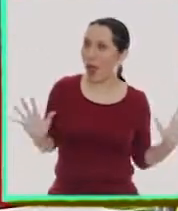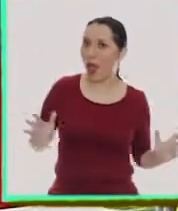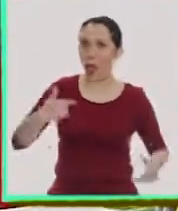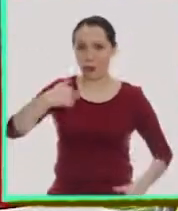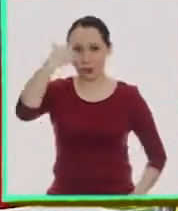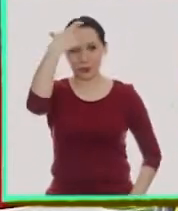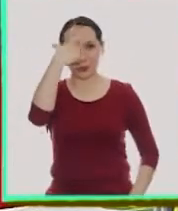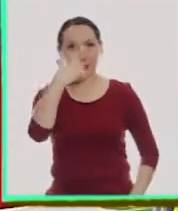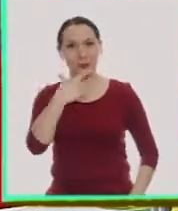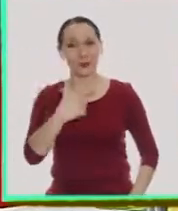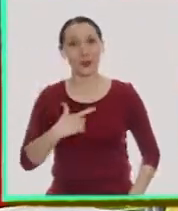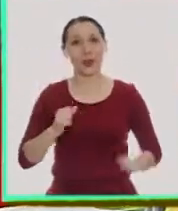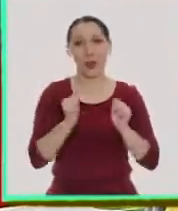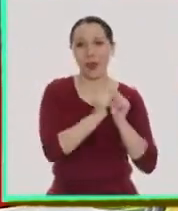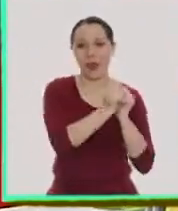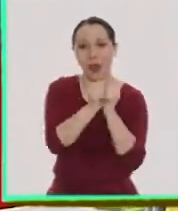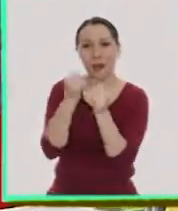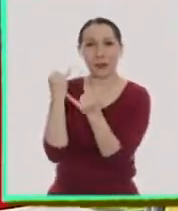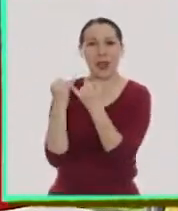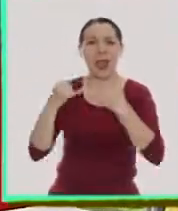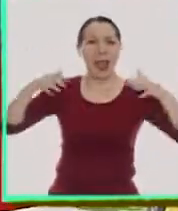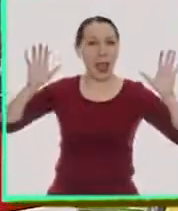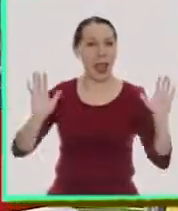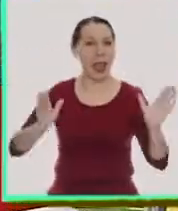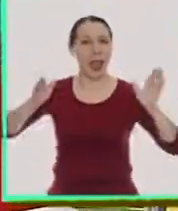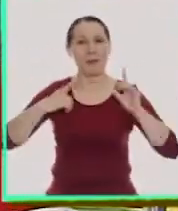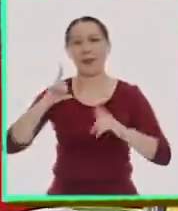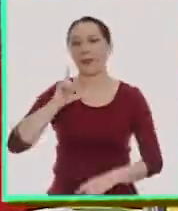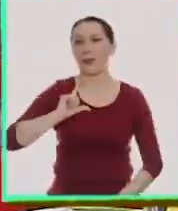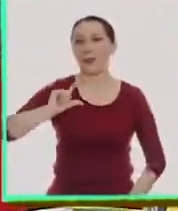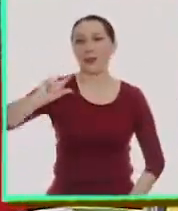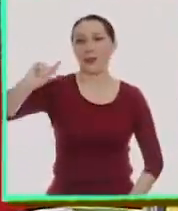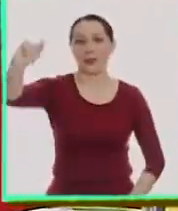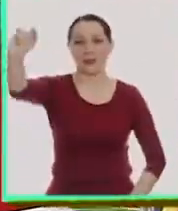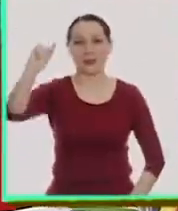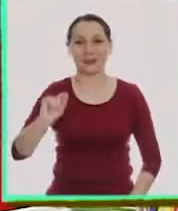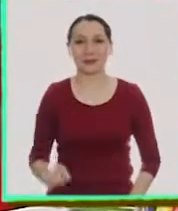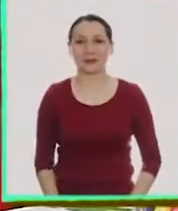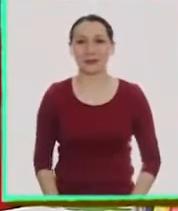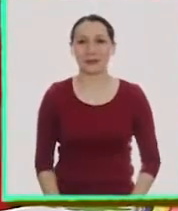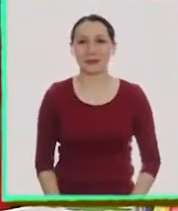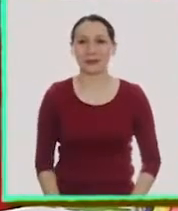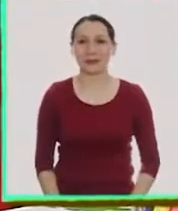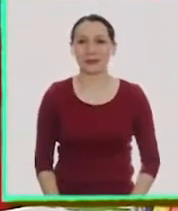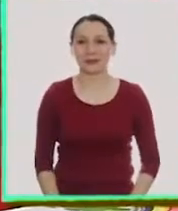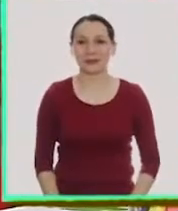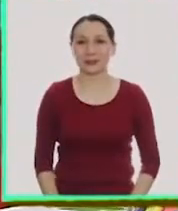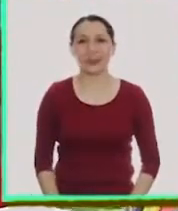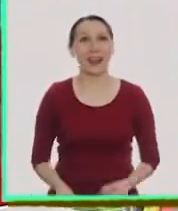Mariposa yo soy, con mis alitas yo me voy.